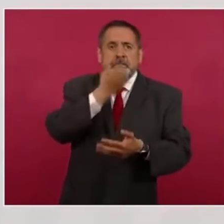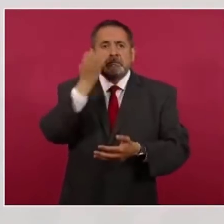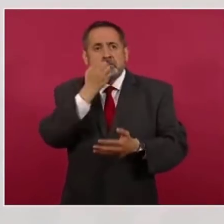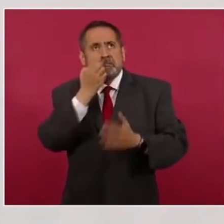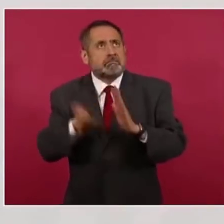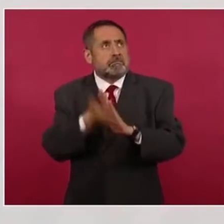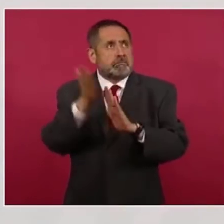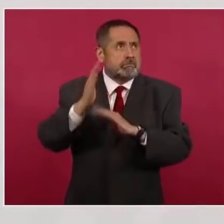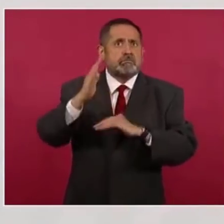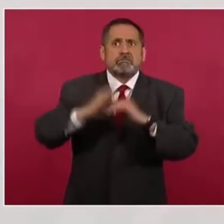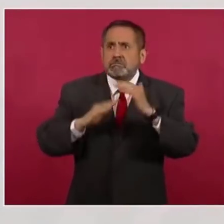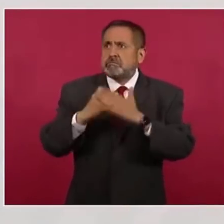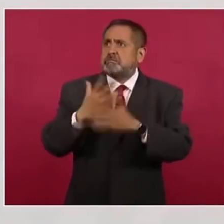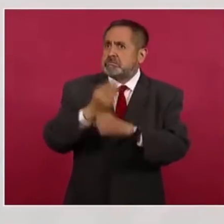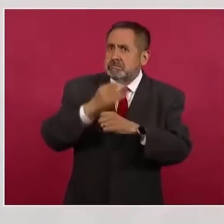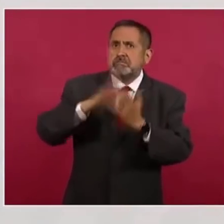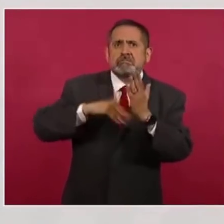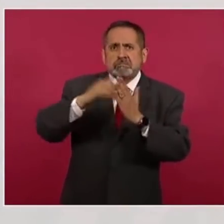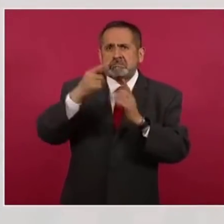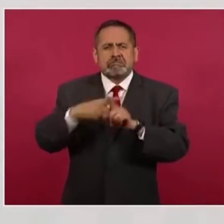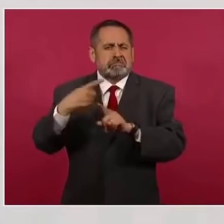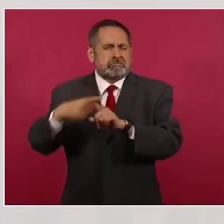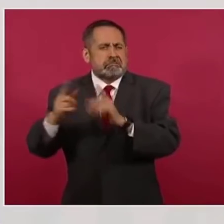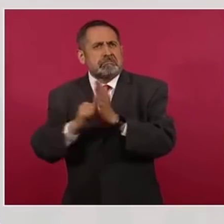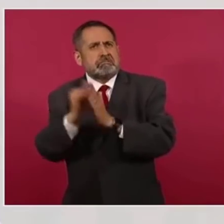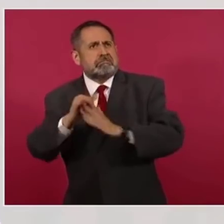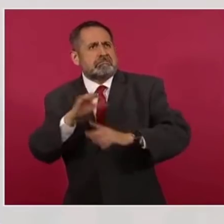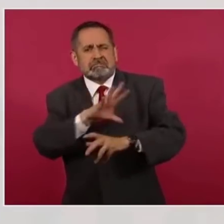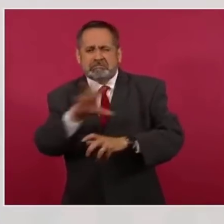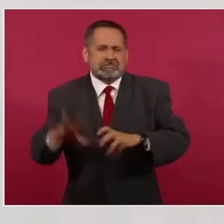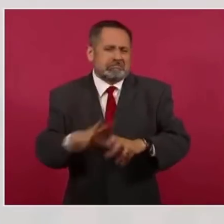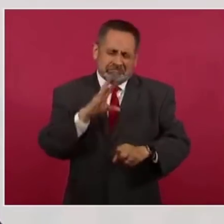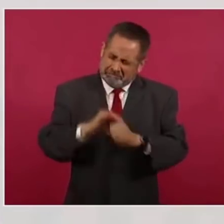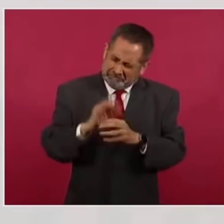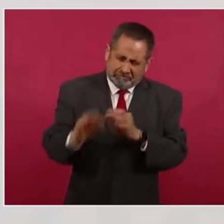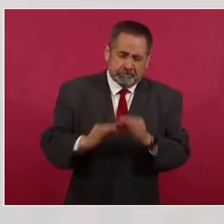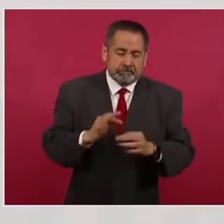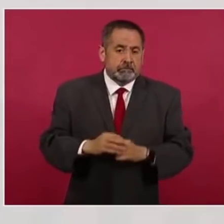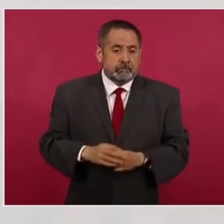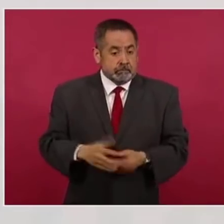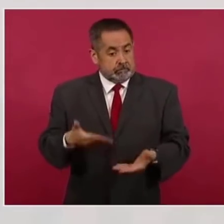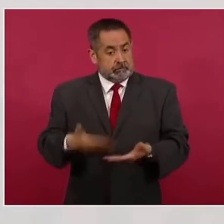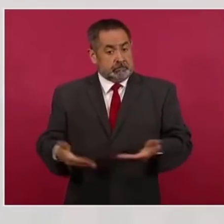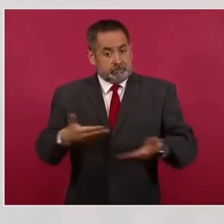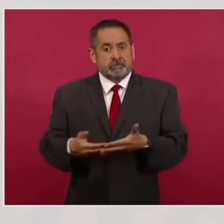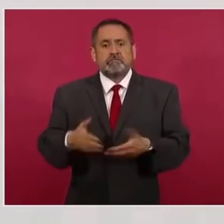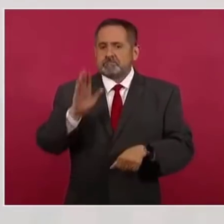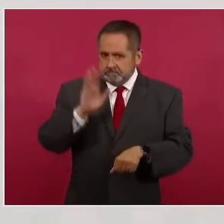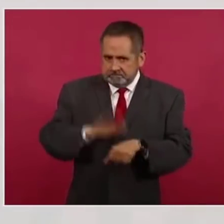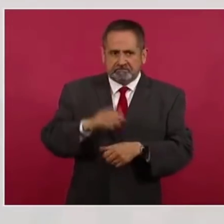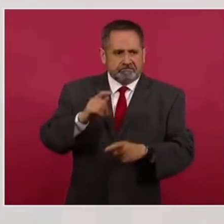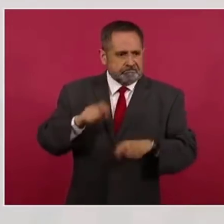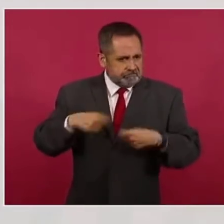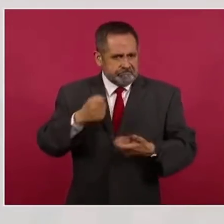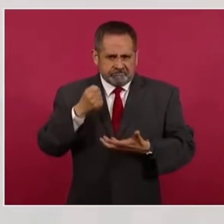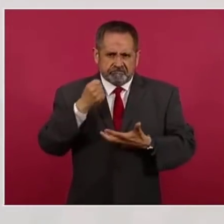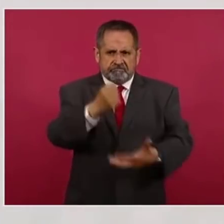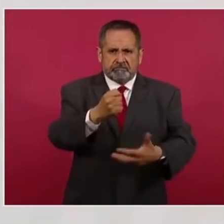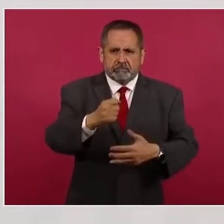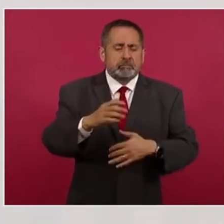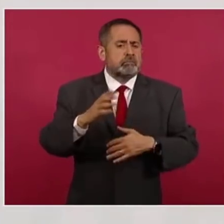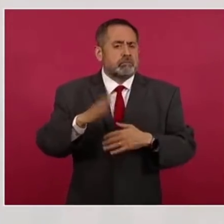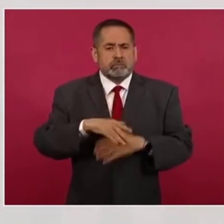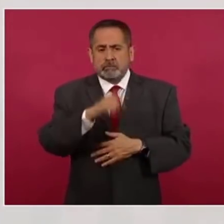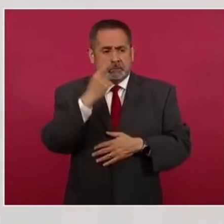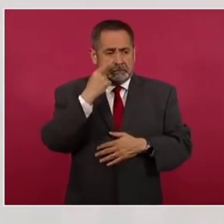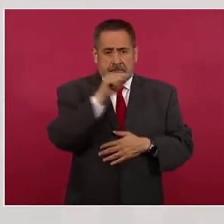ahora más, porque esas sociedades de padres y madres de familia decidirán